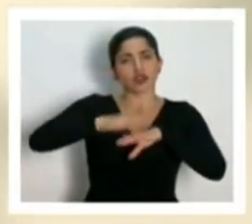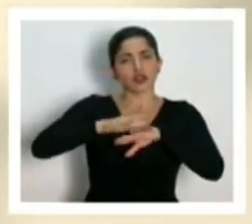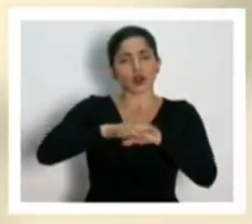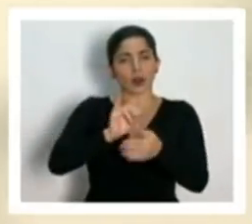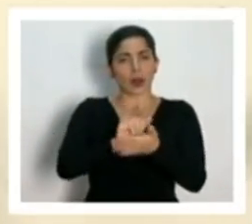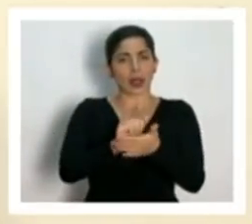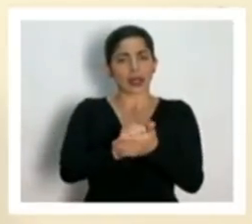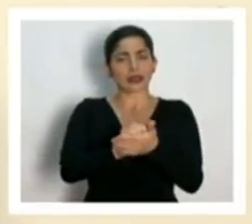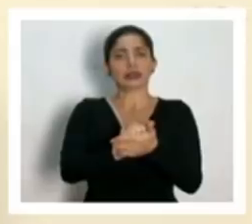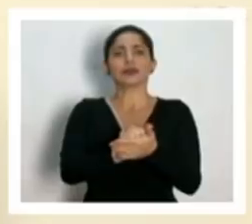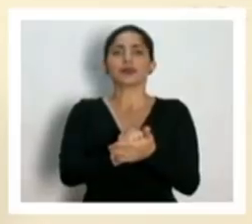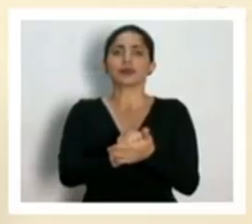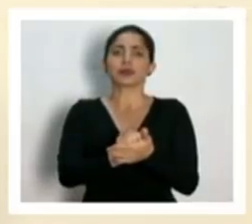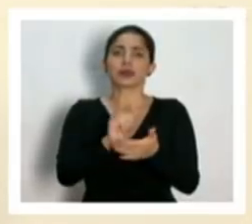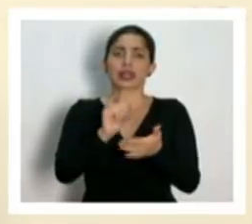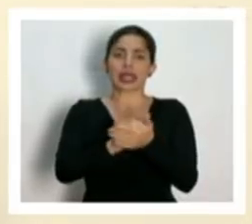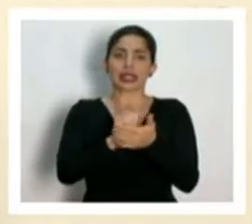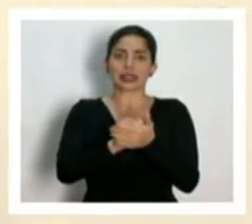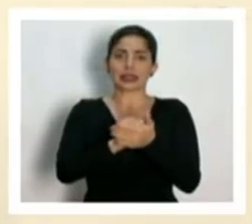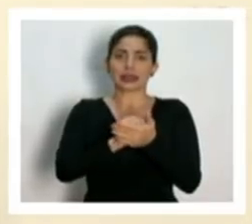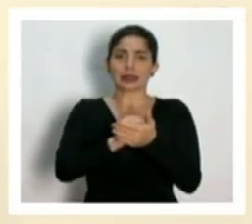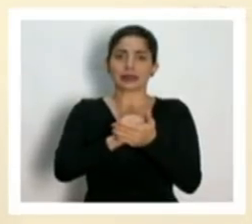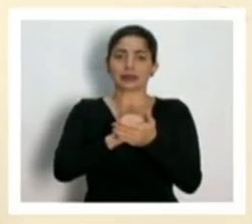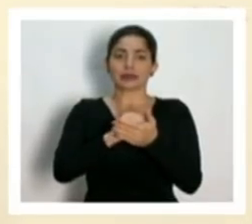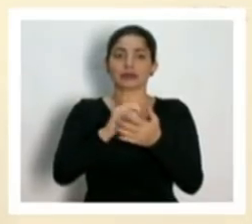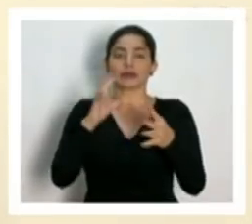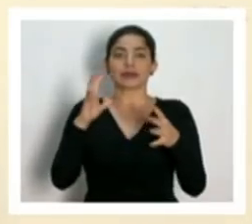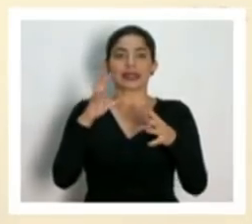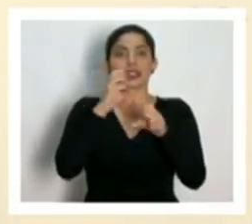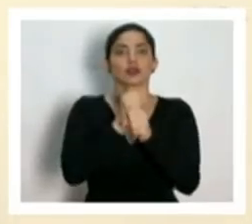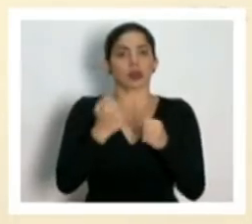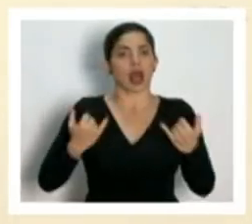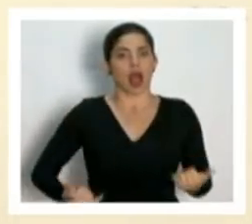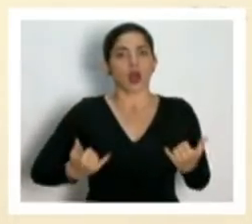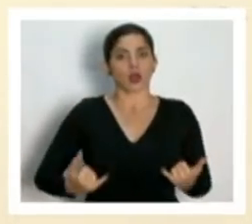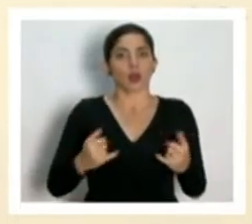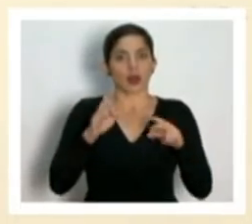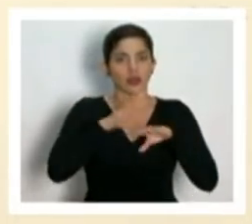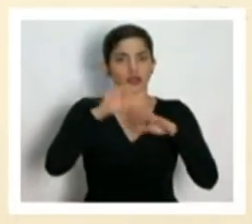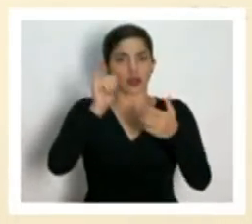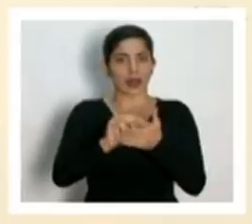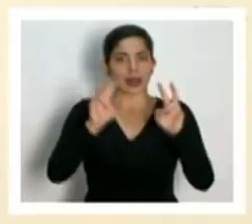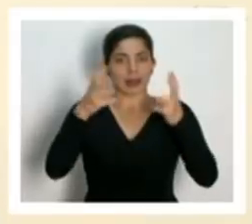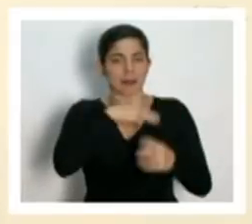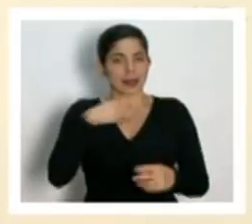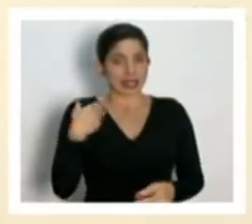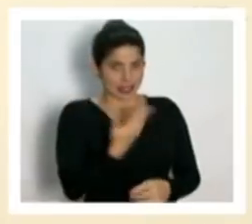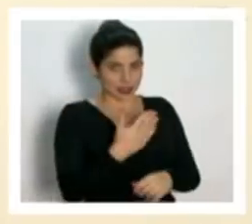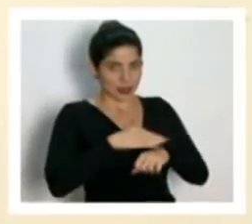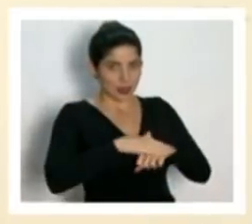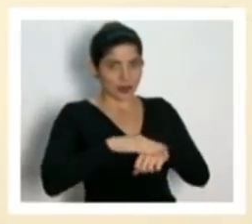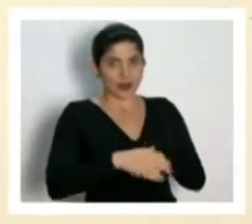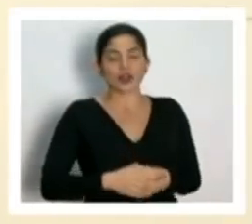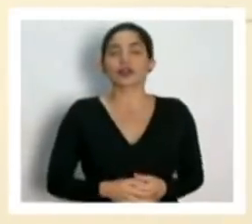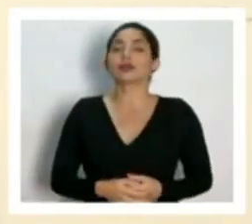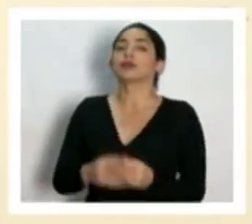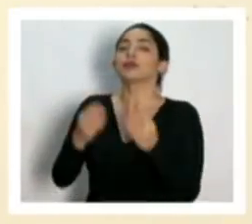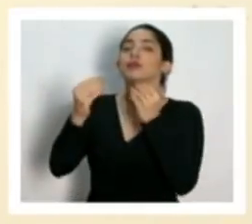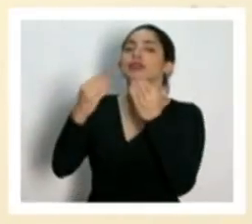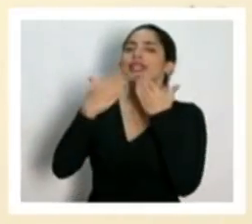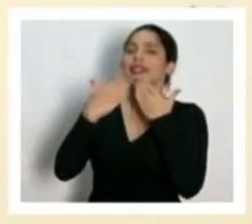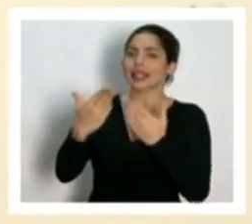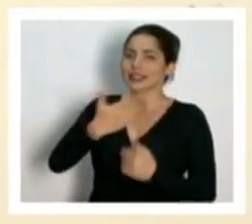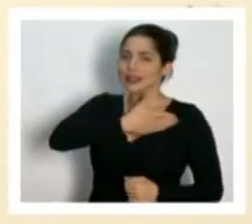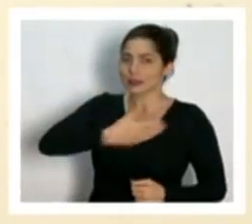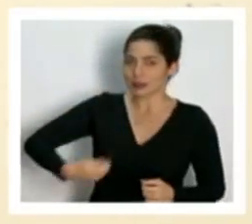el estatus actual en esta materia. Ministro, adelante por favor. Muchas gracias,